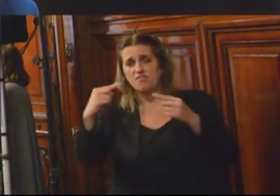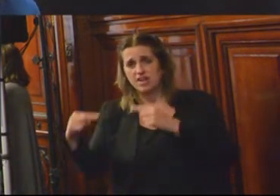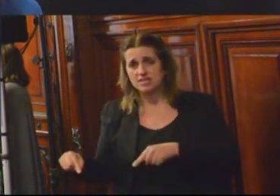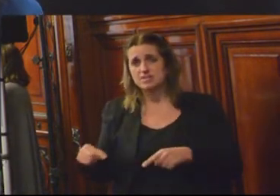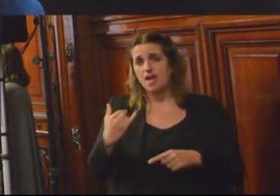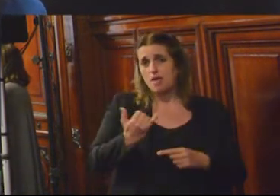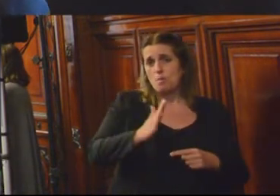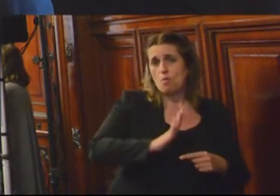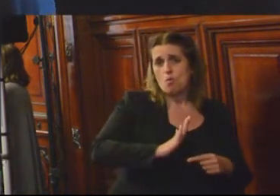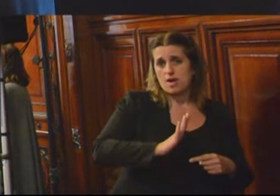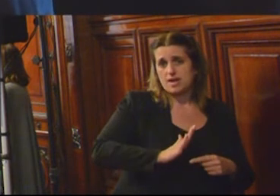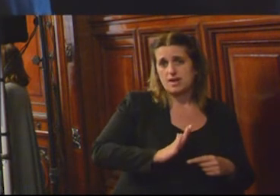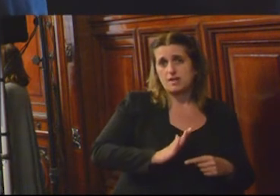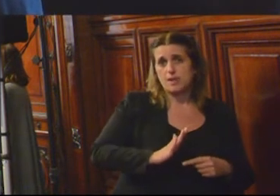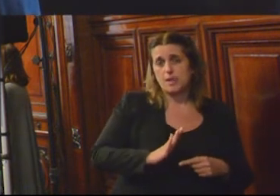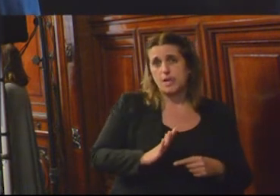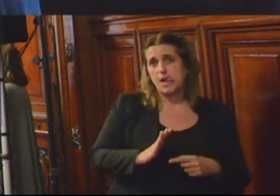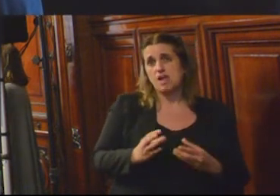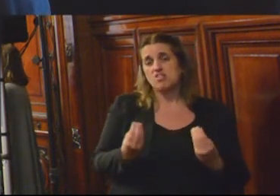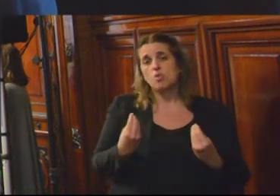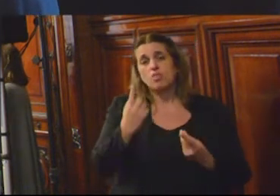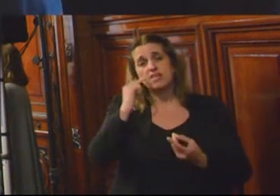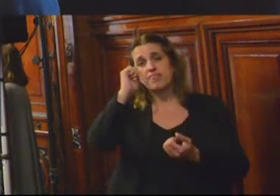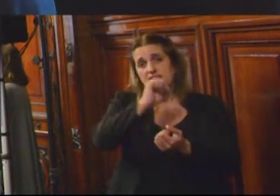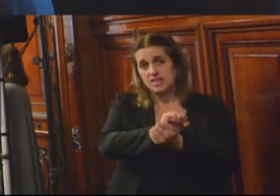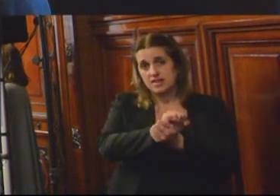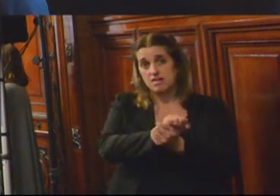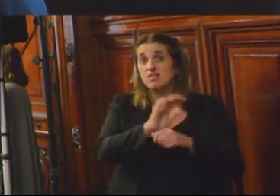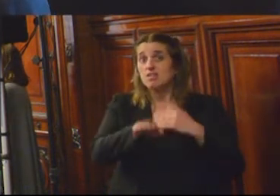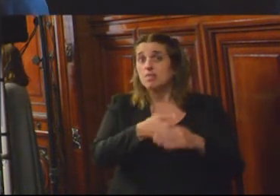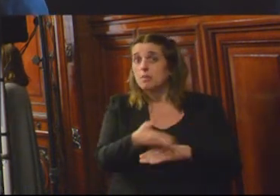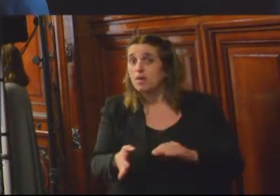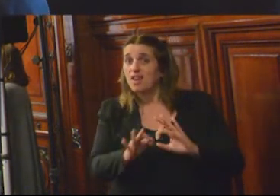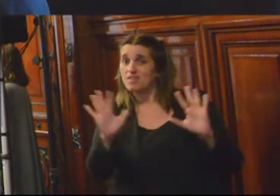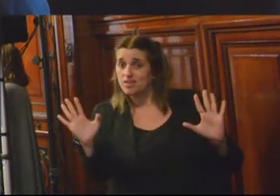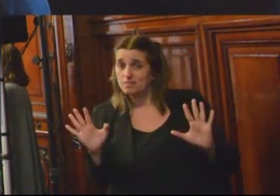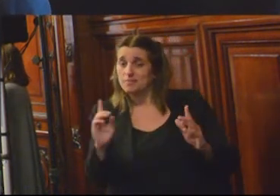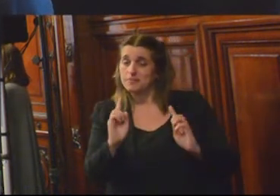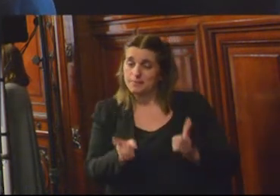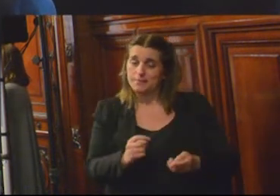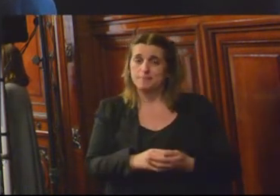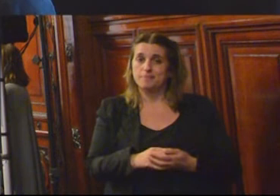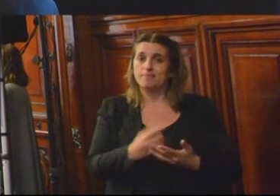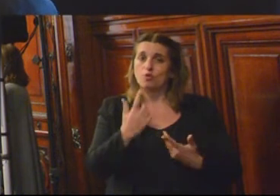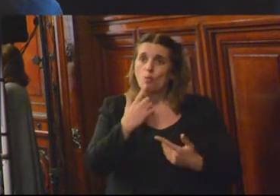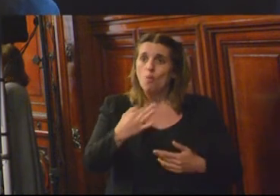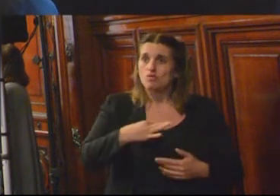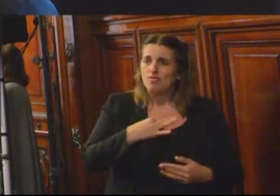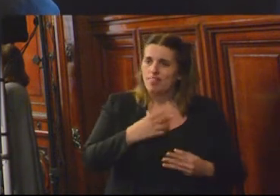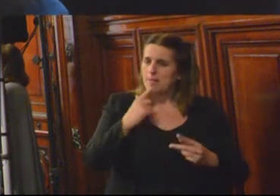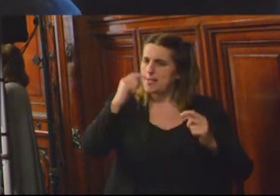tienen las mujeres cuando están detenidas y después de estar detenidas, las consecuencias en la vida.